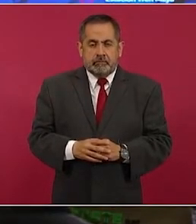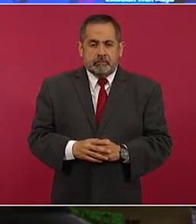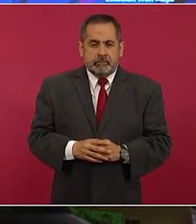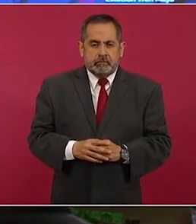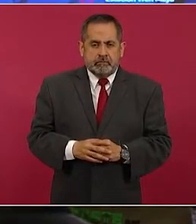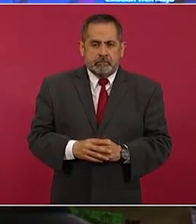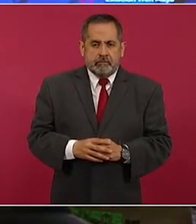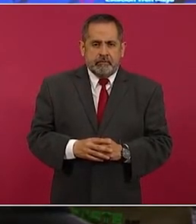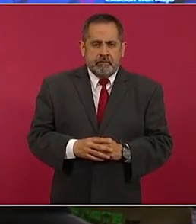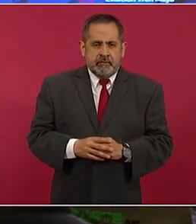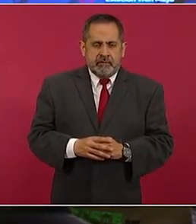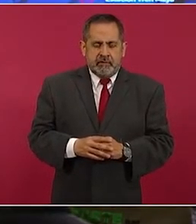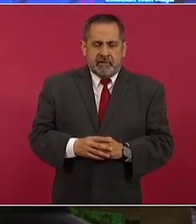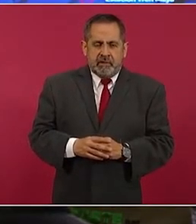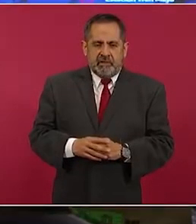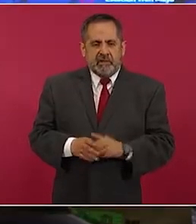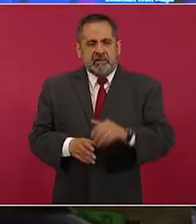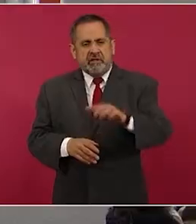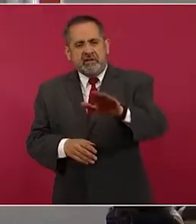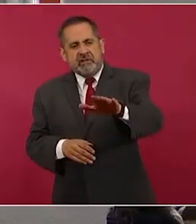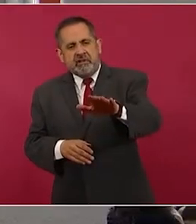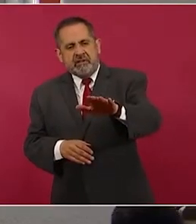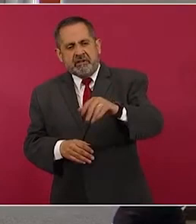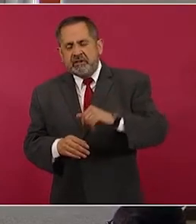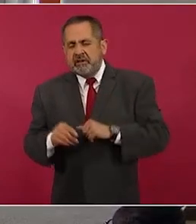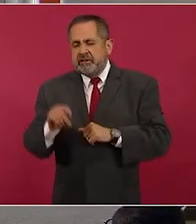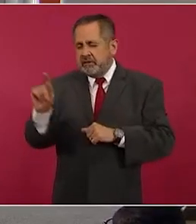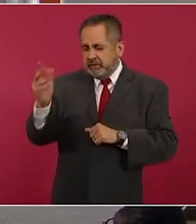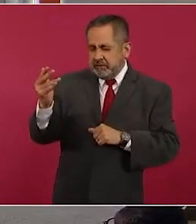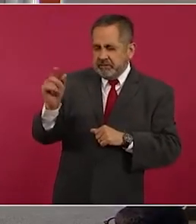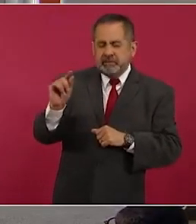¿Se podría llevar la inauguración hasta…? ¿Por qué